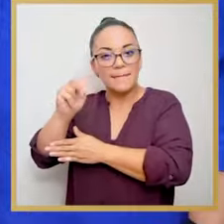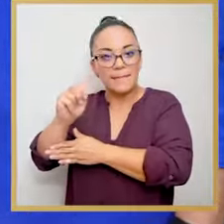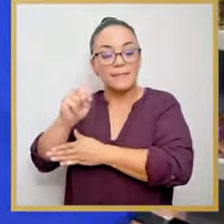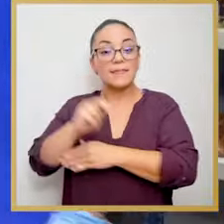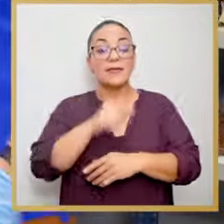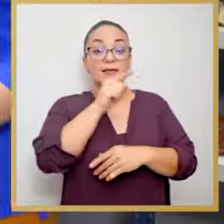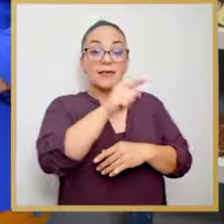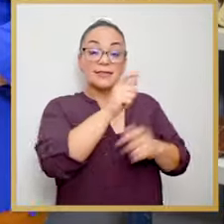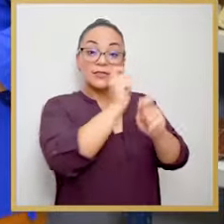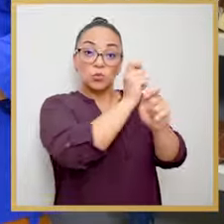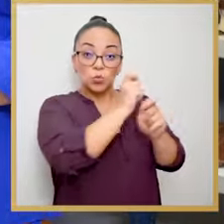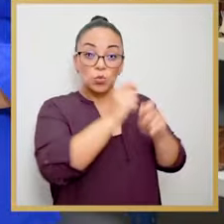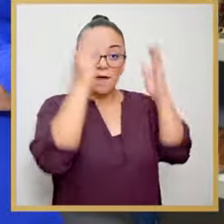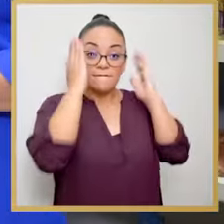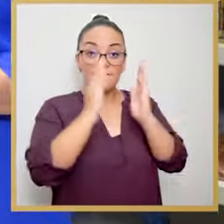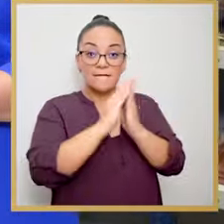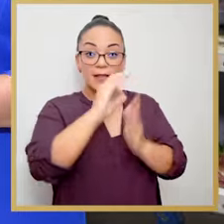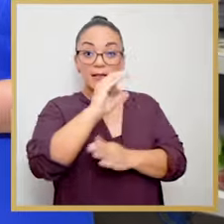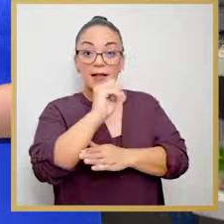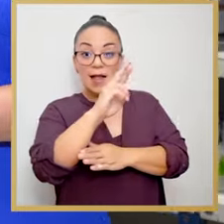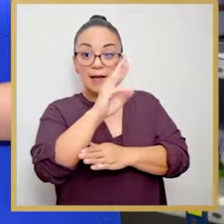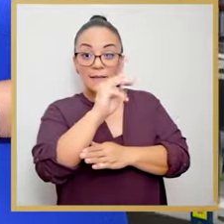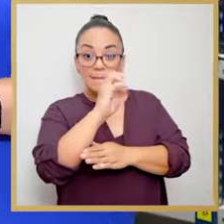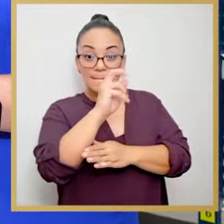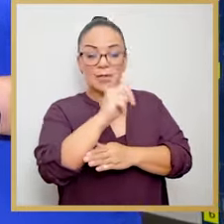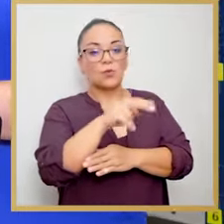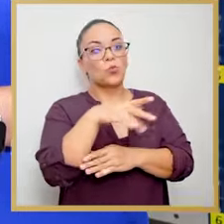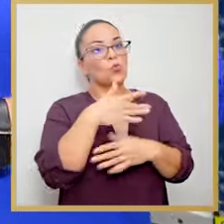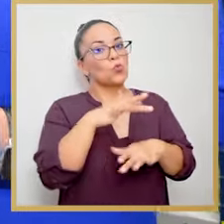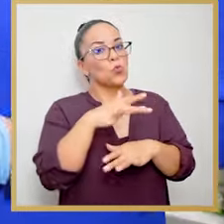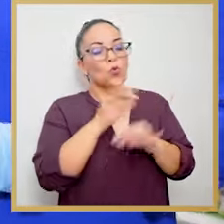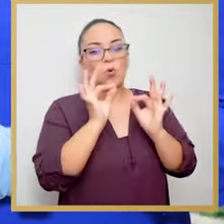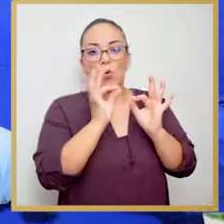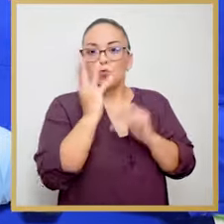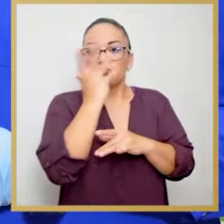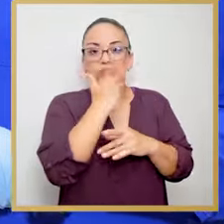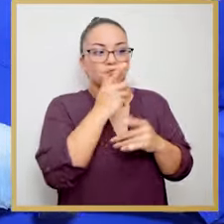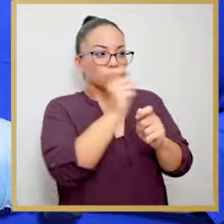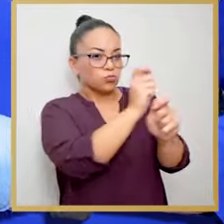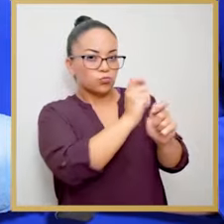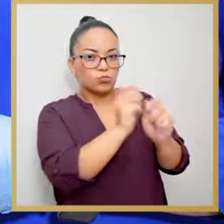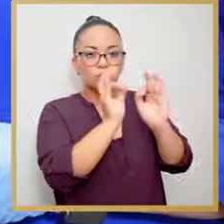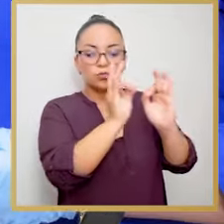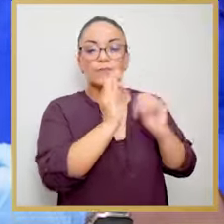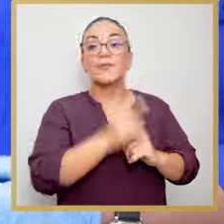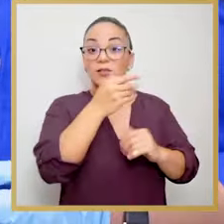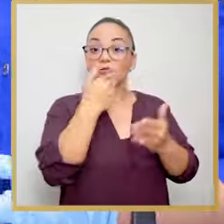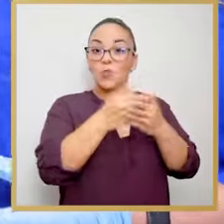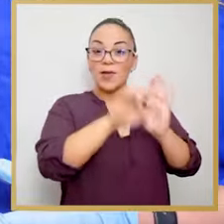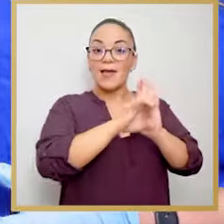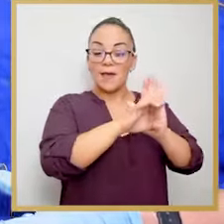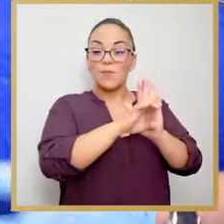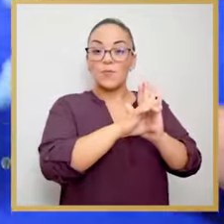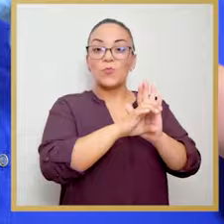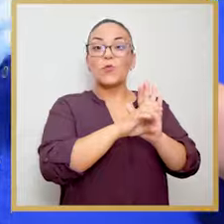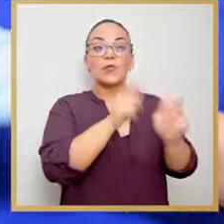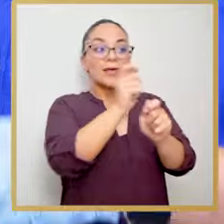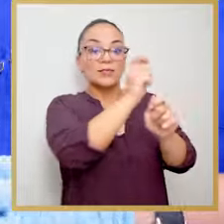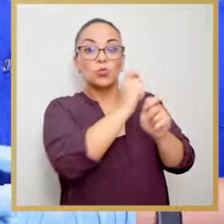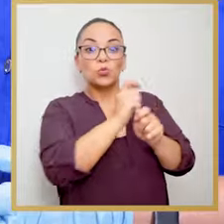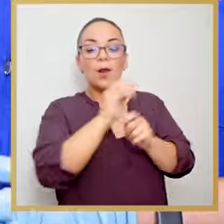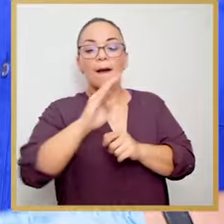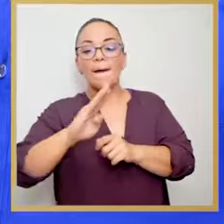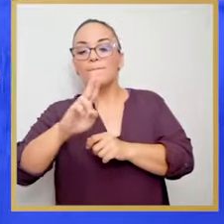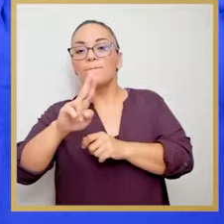Esta escultura de la Virgen del Carmen, bueno, es exquisita en su factura. Esto es un buen ejemplo de lo que es una